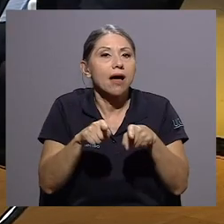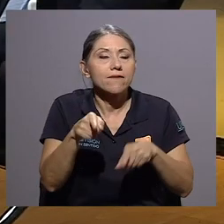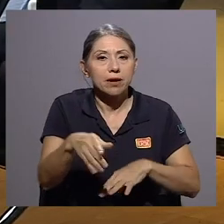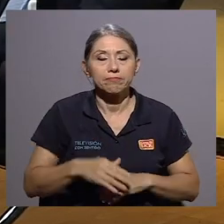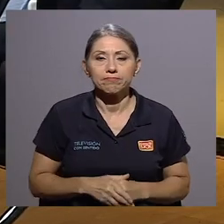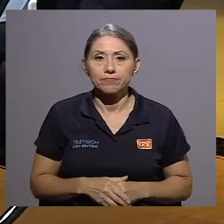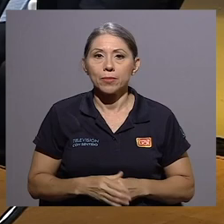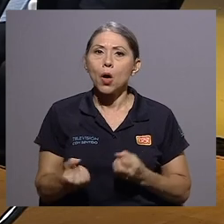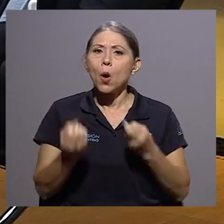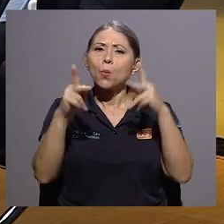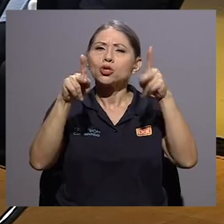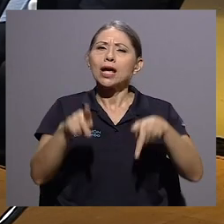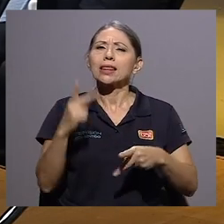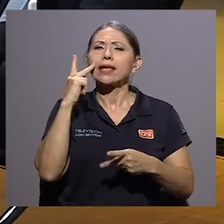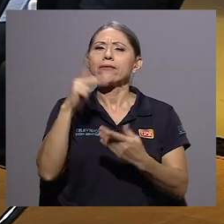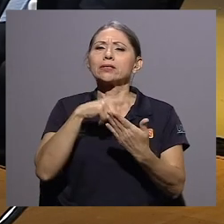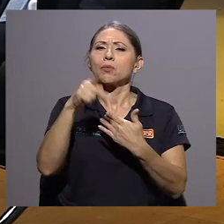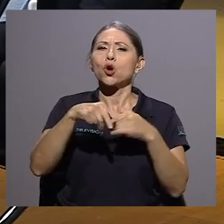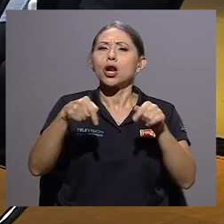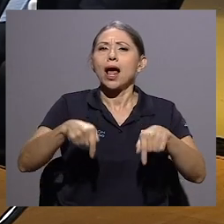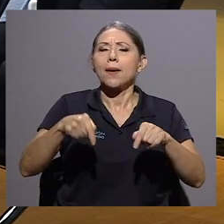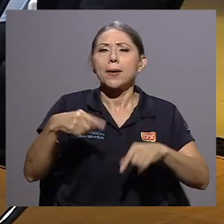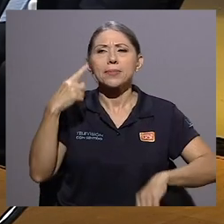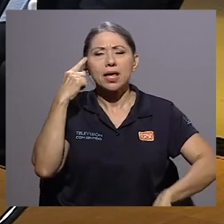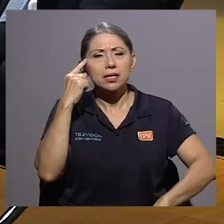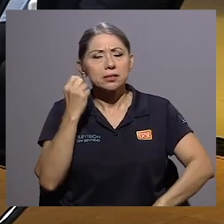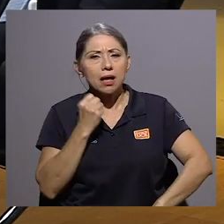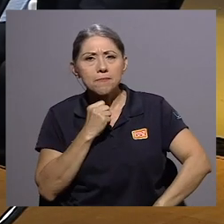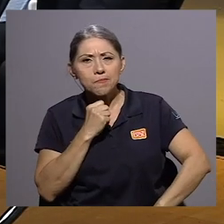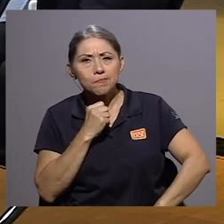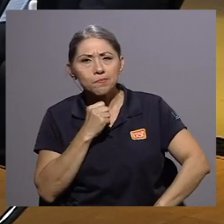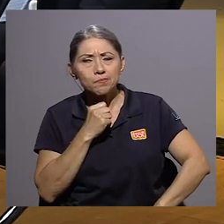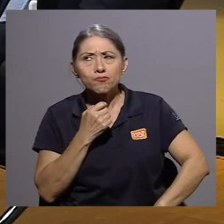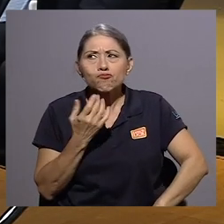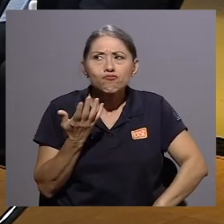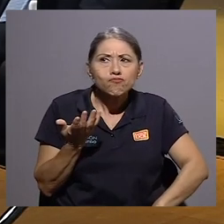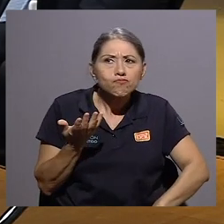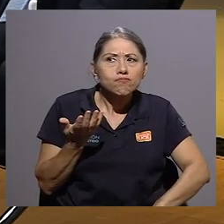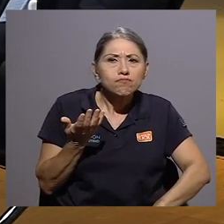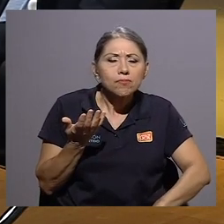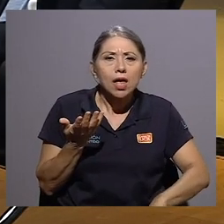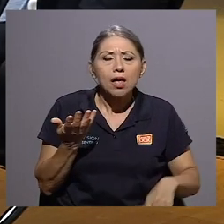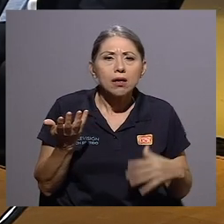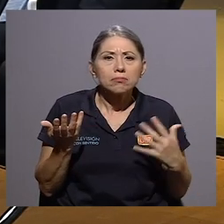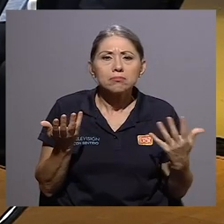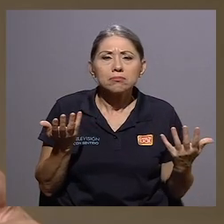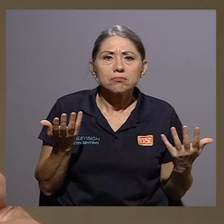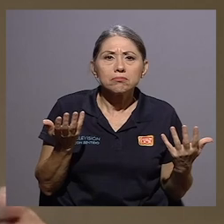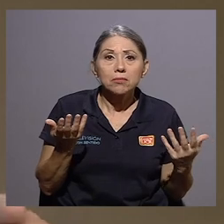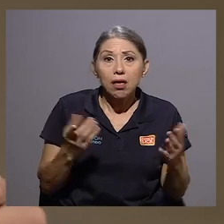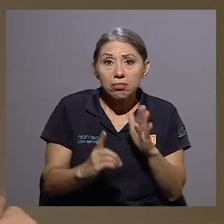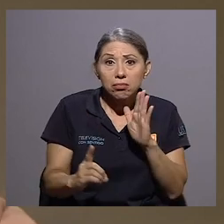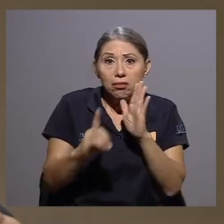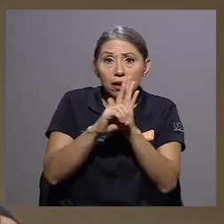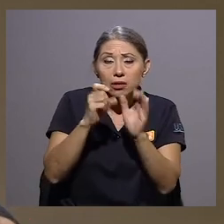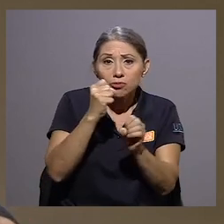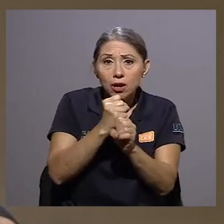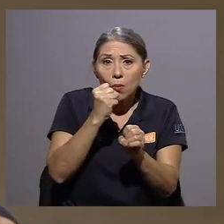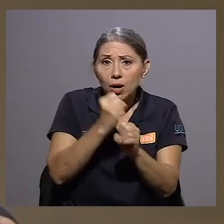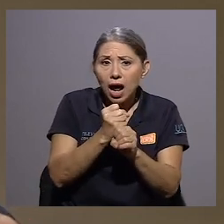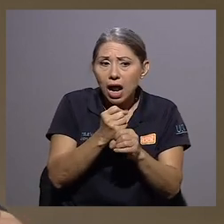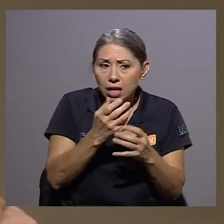Mucha gente cuando esté viendo este programa podría pensar, ¿no es desventajoso para los derechos